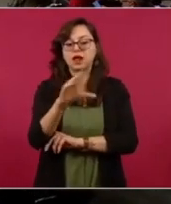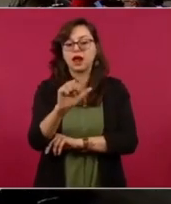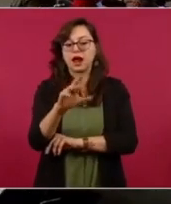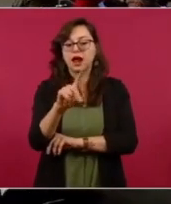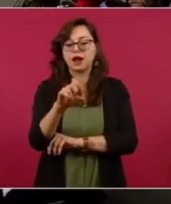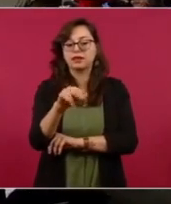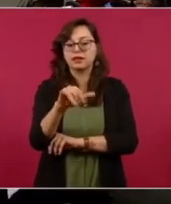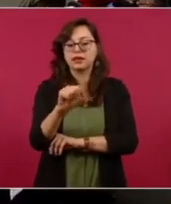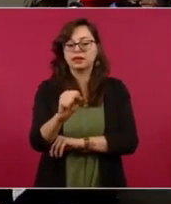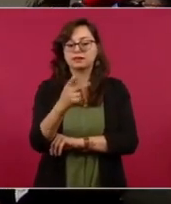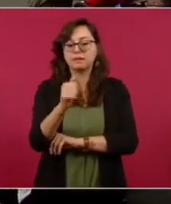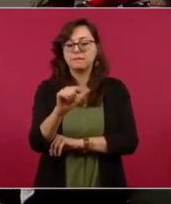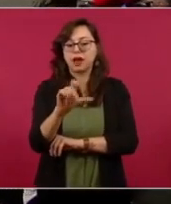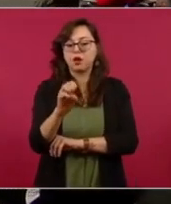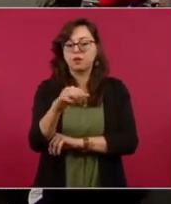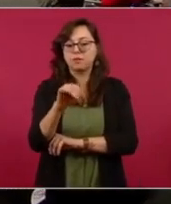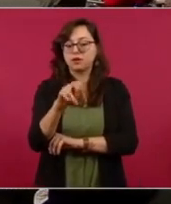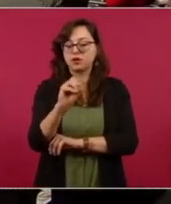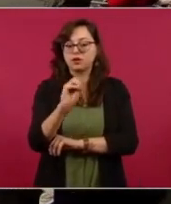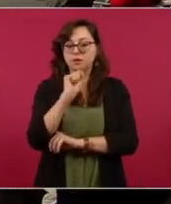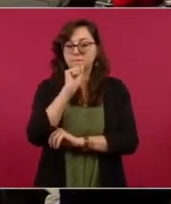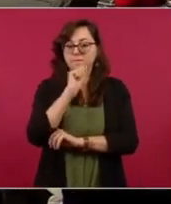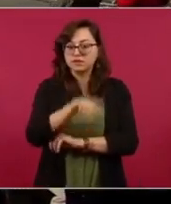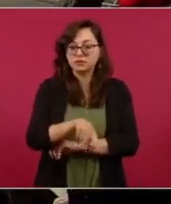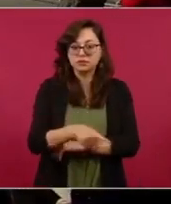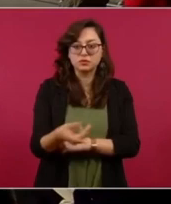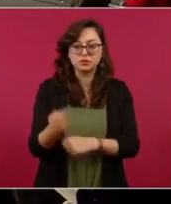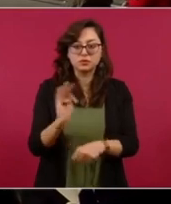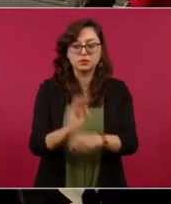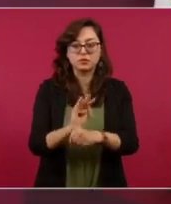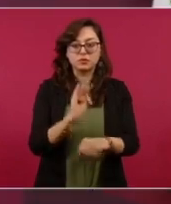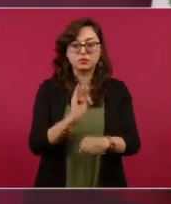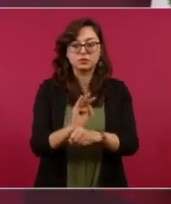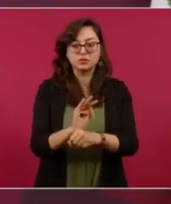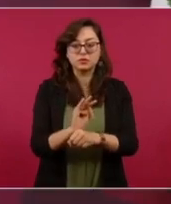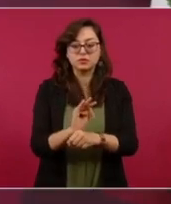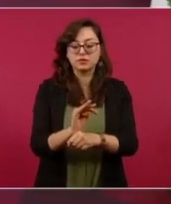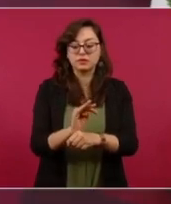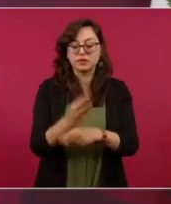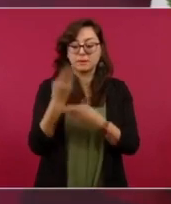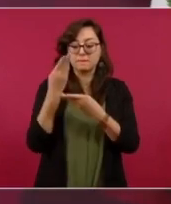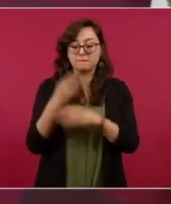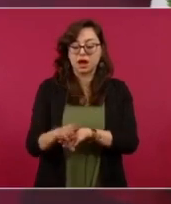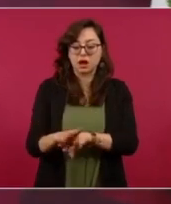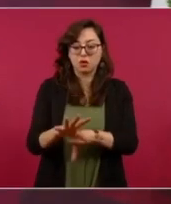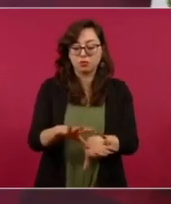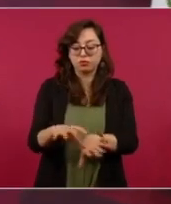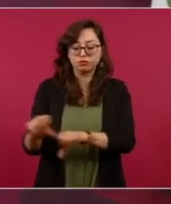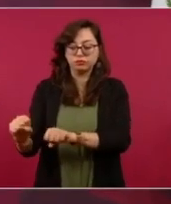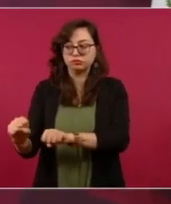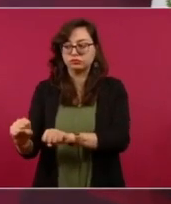El Poder Judicial de nuestro país requiere, como lo hemos venido planteando,